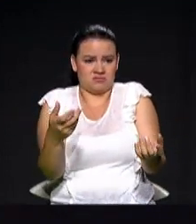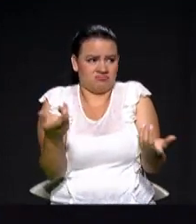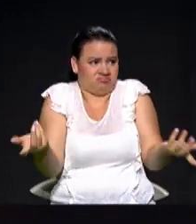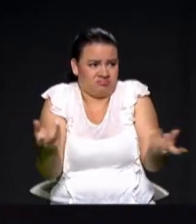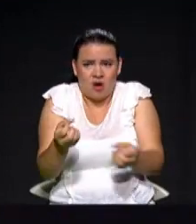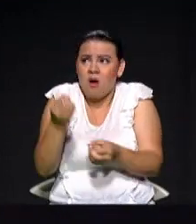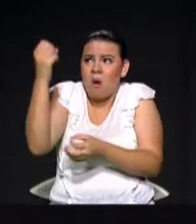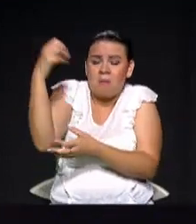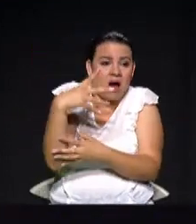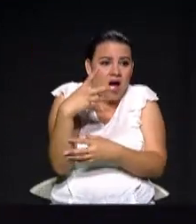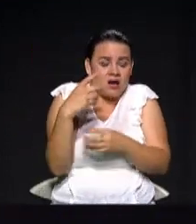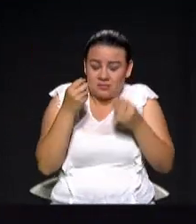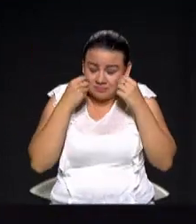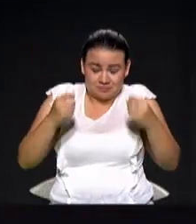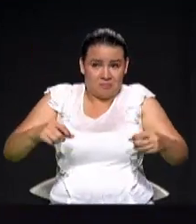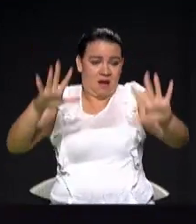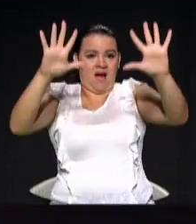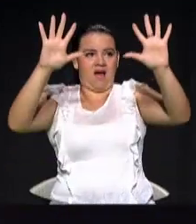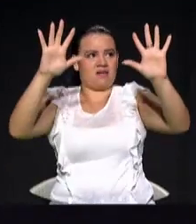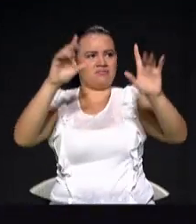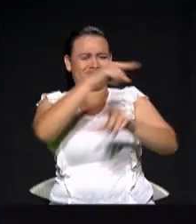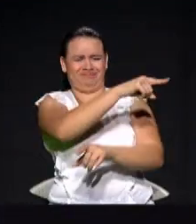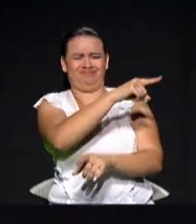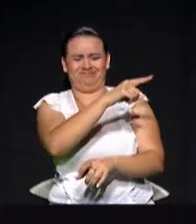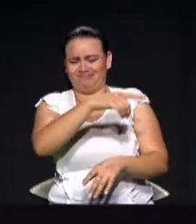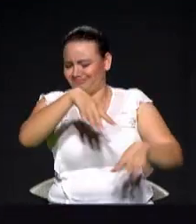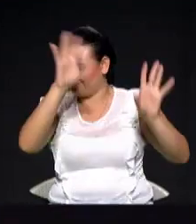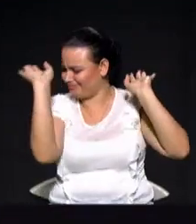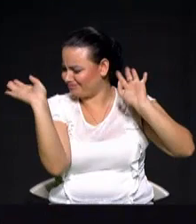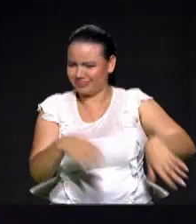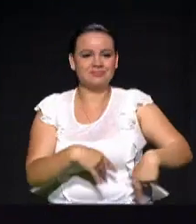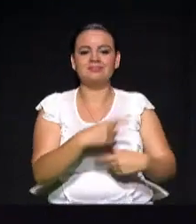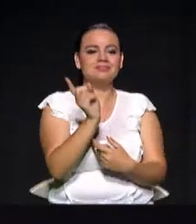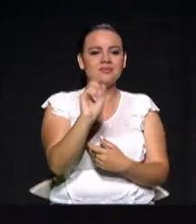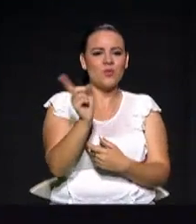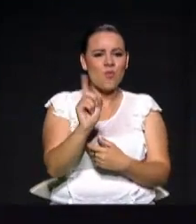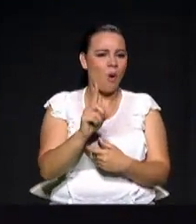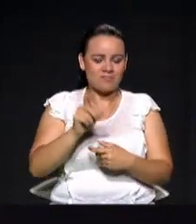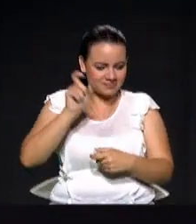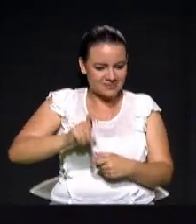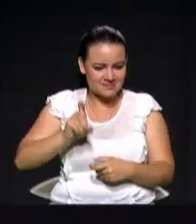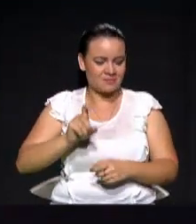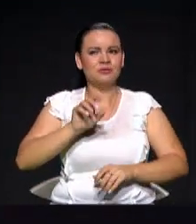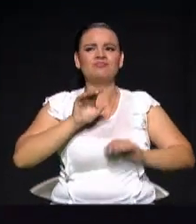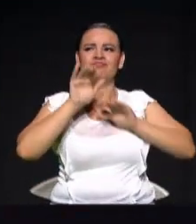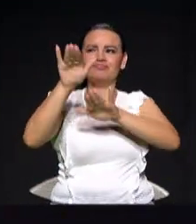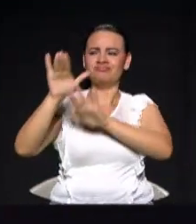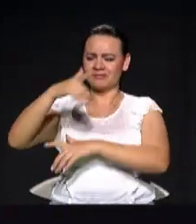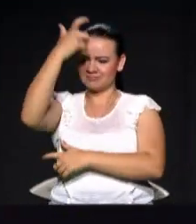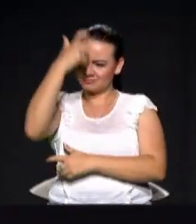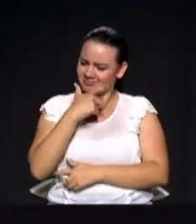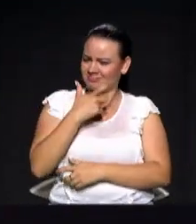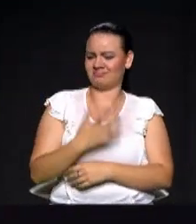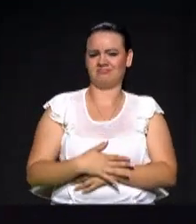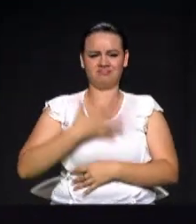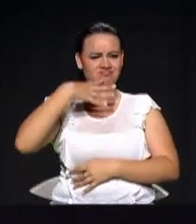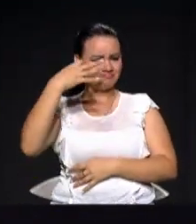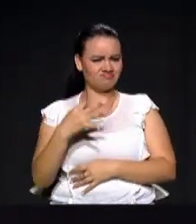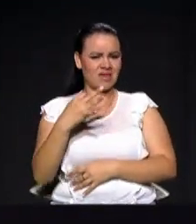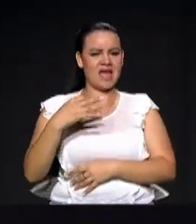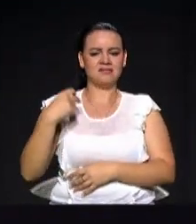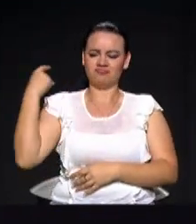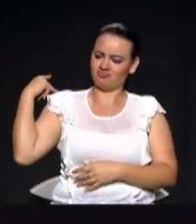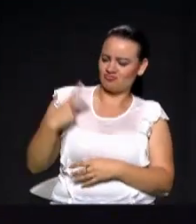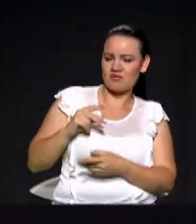recuperar. Tramposos es eso. Eso es trampa. No, vamos con candidatos honestos, serios, que cambien la historia de Medellín.